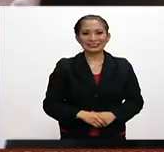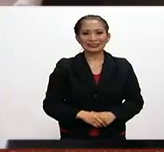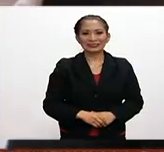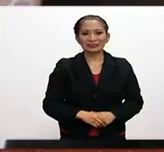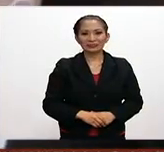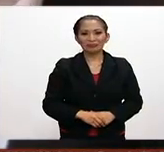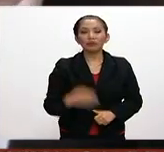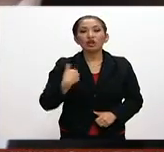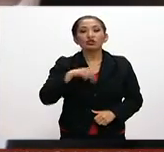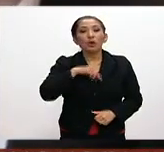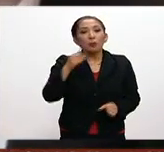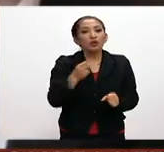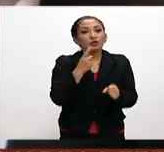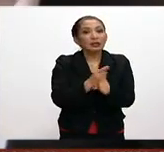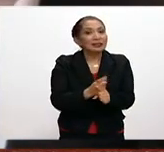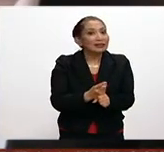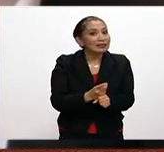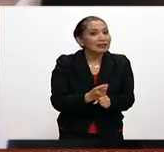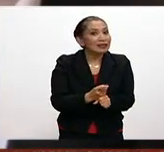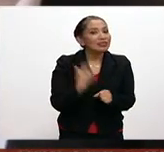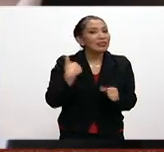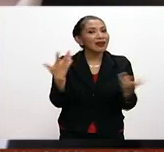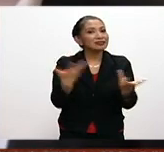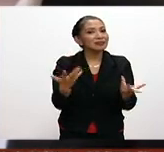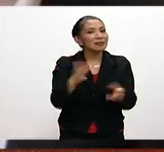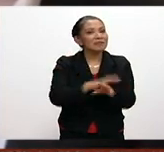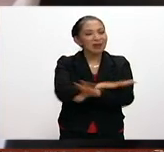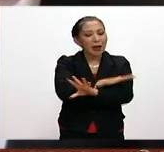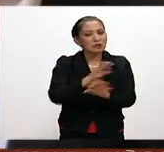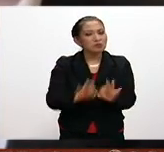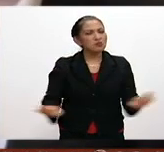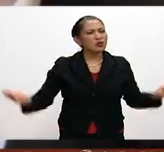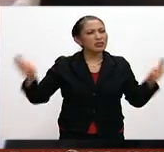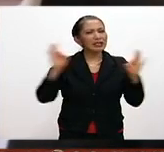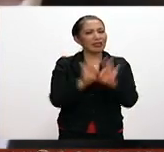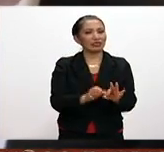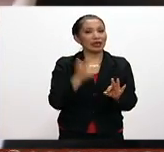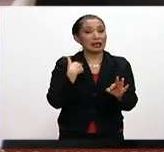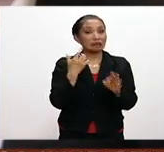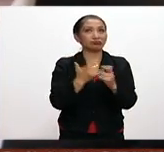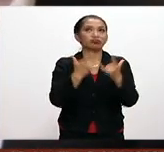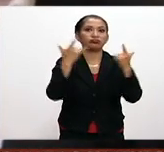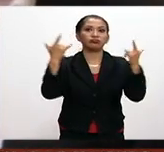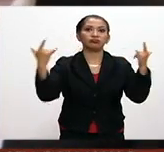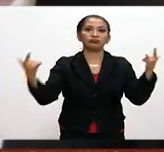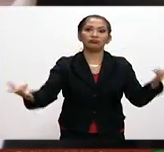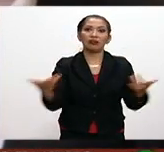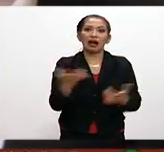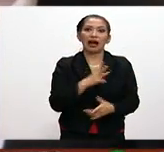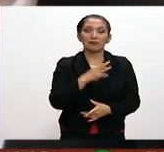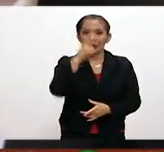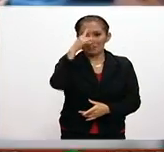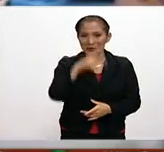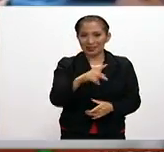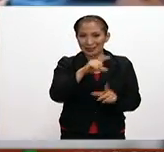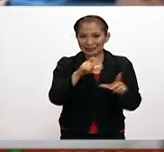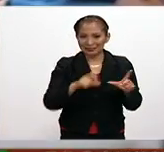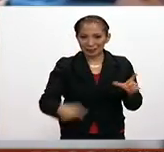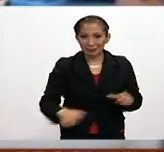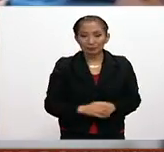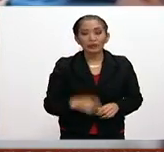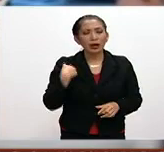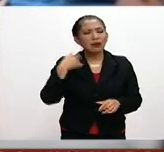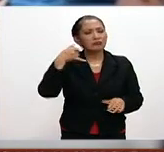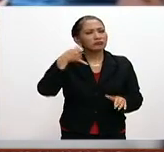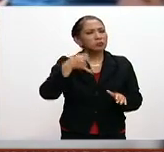Estamos teniendo la oportunidad de hacer uno de los cambios más importantes y trascendentes para nuestra nación. Un